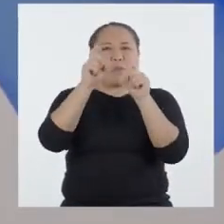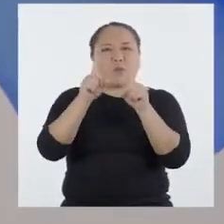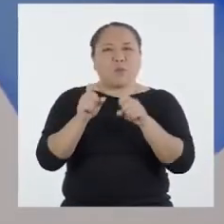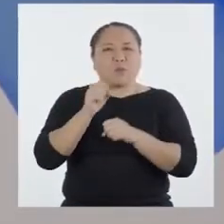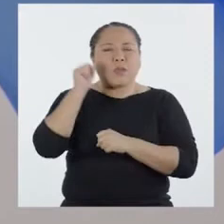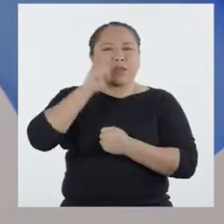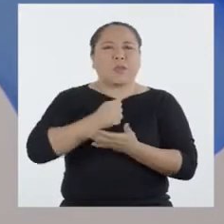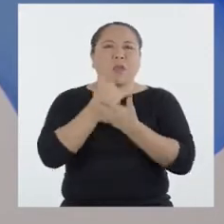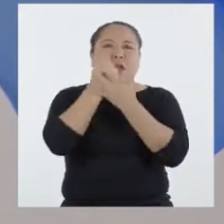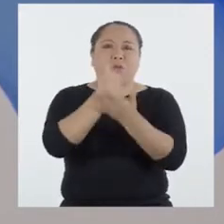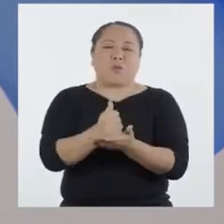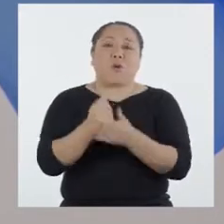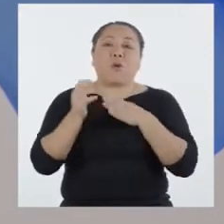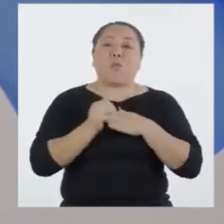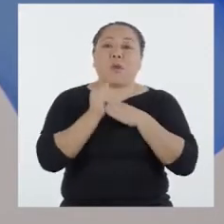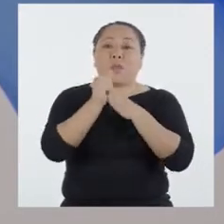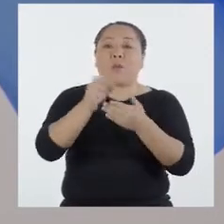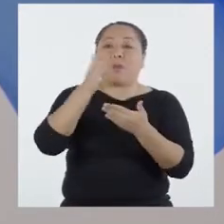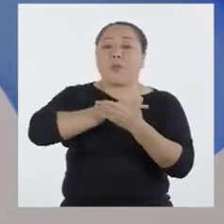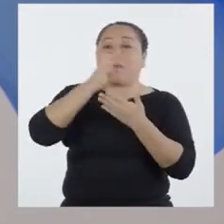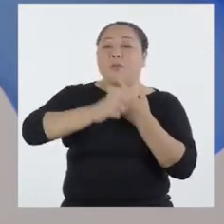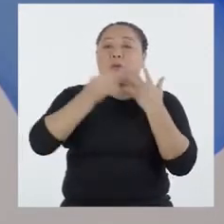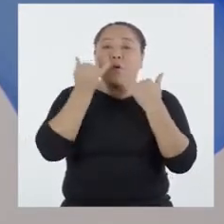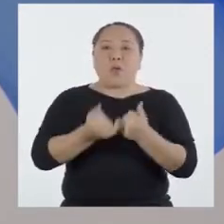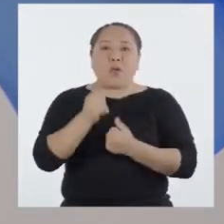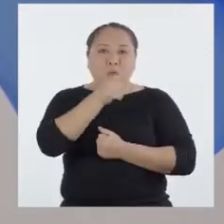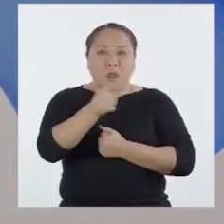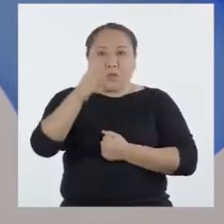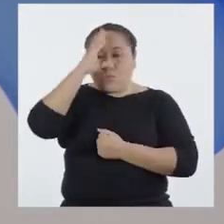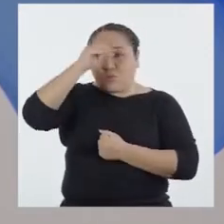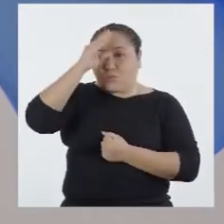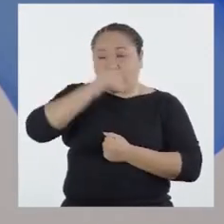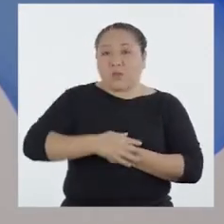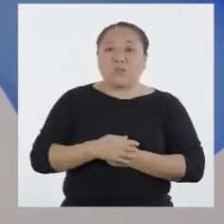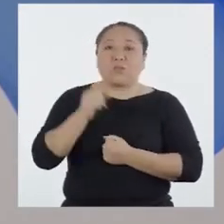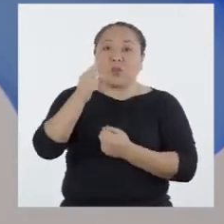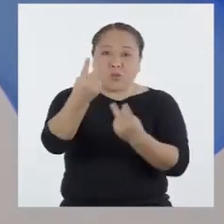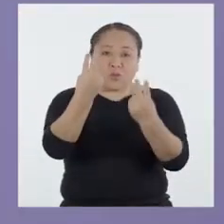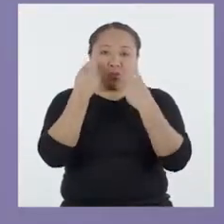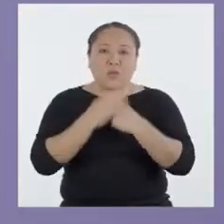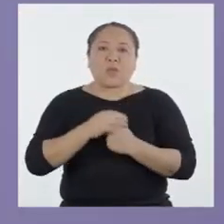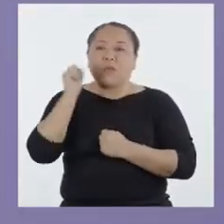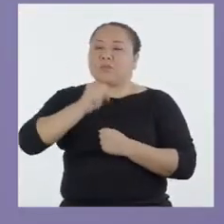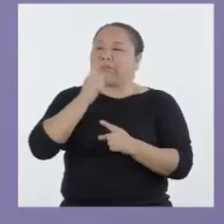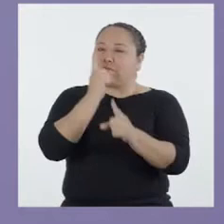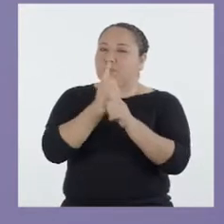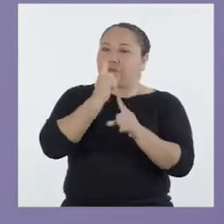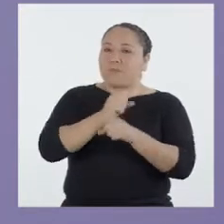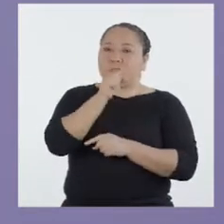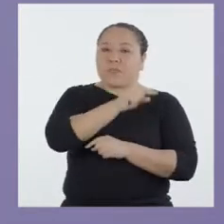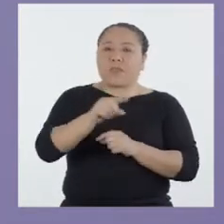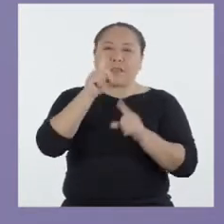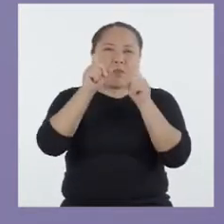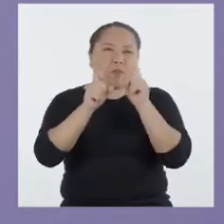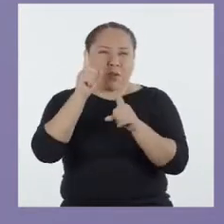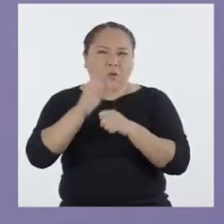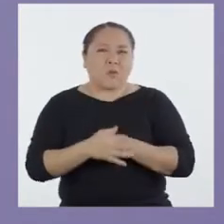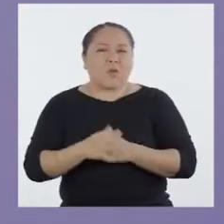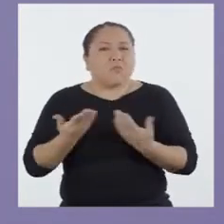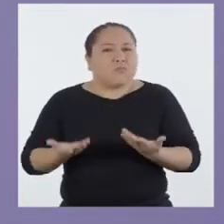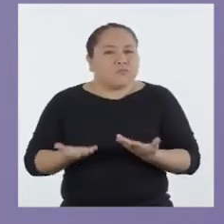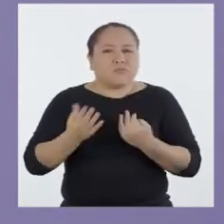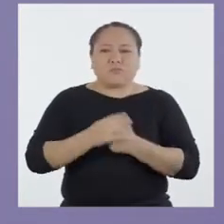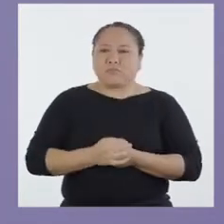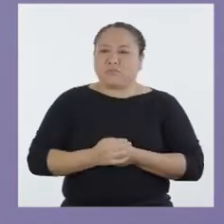preguntas que sirvan como guía para el programa de hoy a las chicas y chicos que nos ven? Por supuesto. Esas preguntas